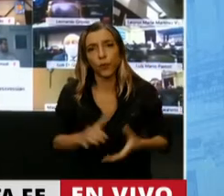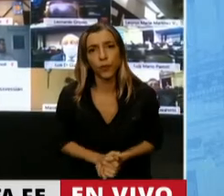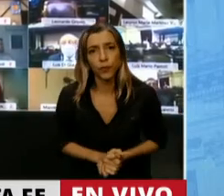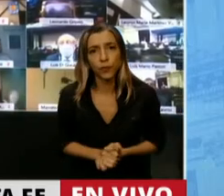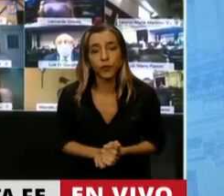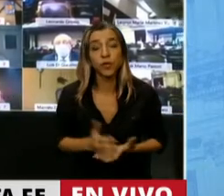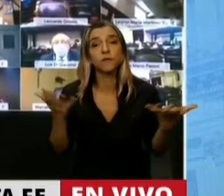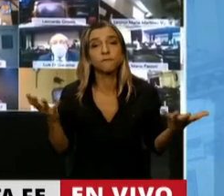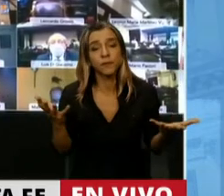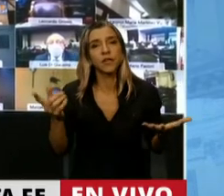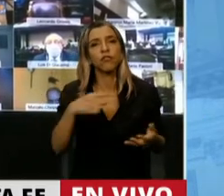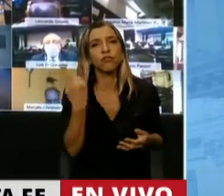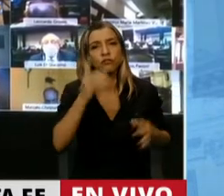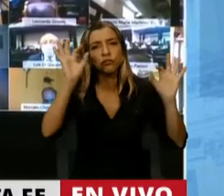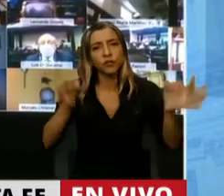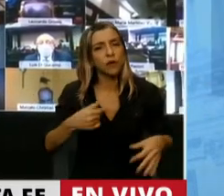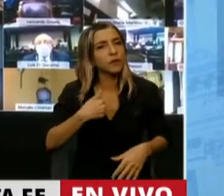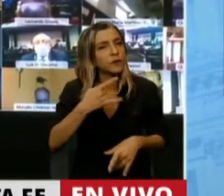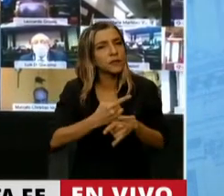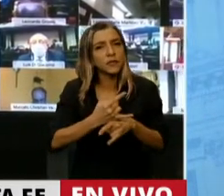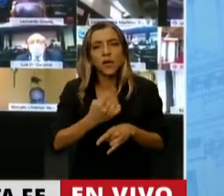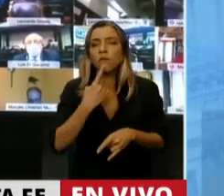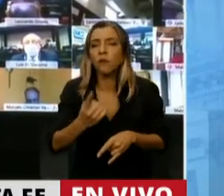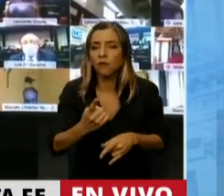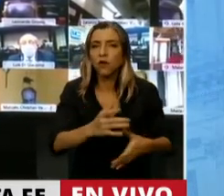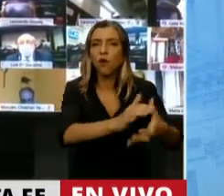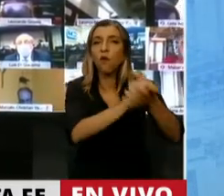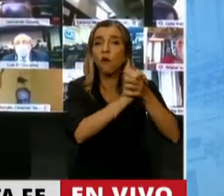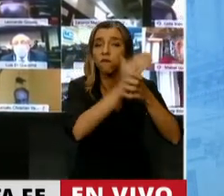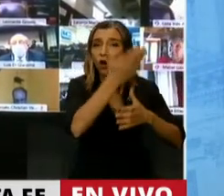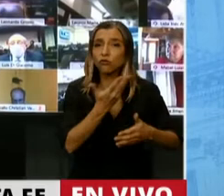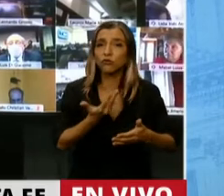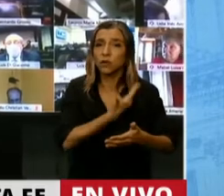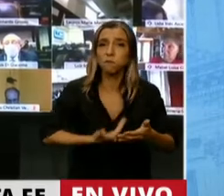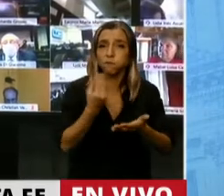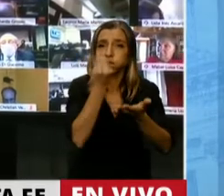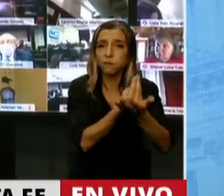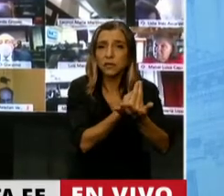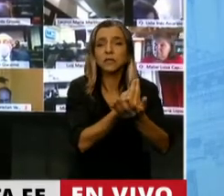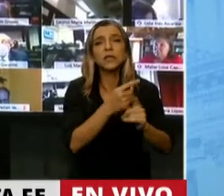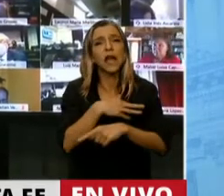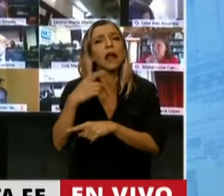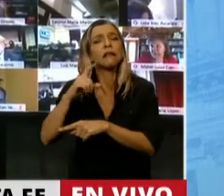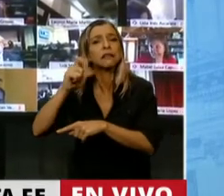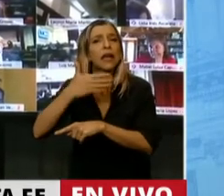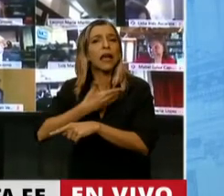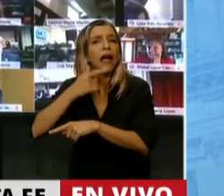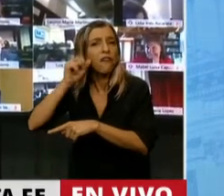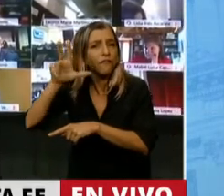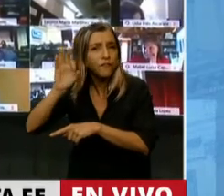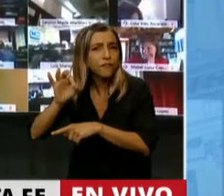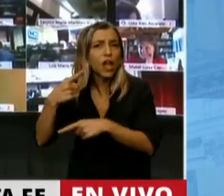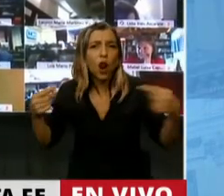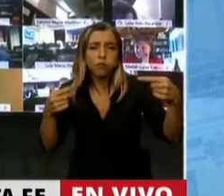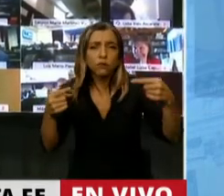Pero como siempre digo, con Alfonsín en la presidencia, con Cafiero en la oposición encabezando la renovación